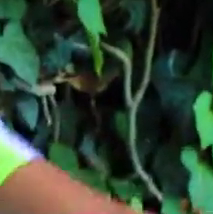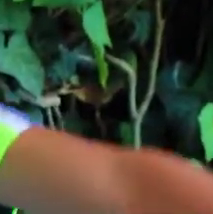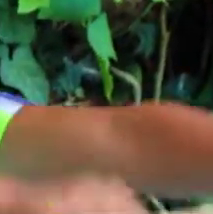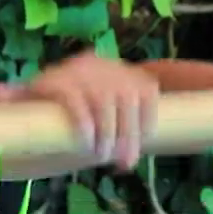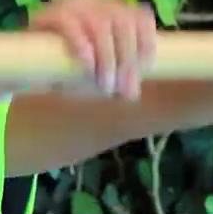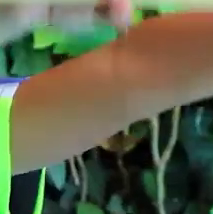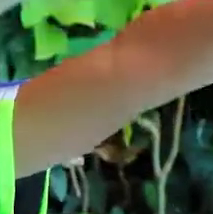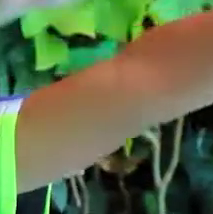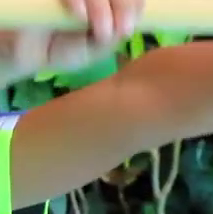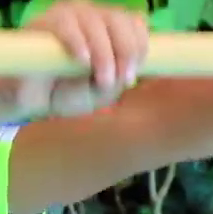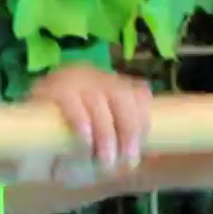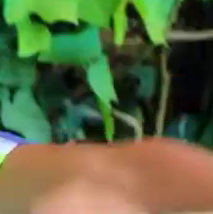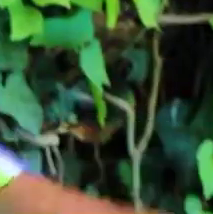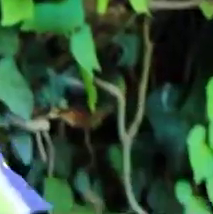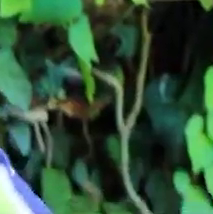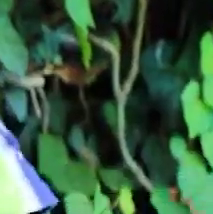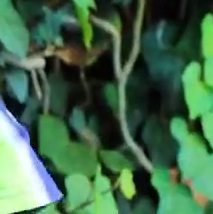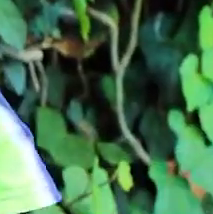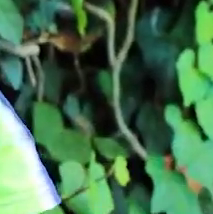respiramos